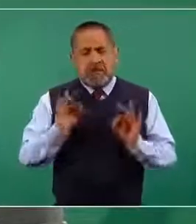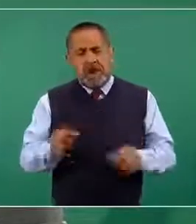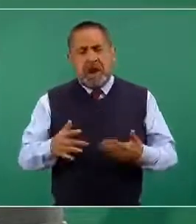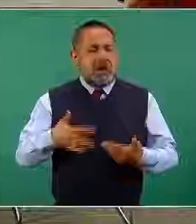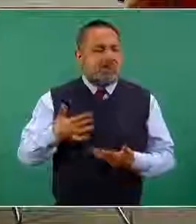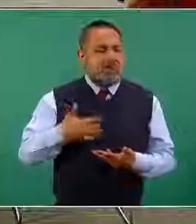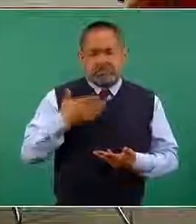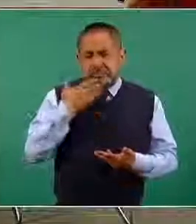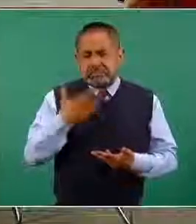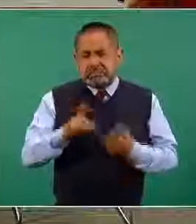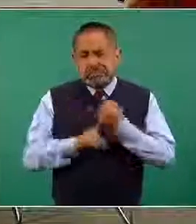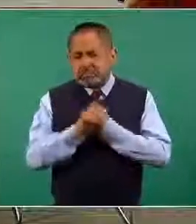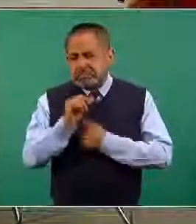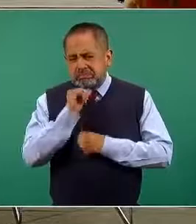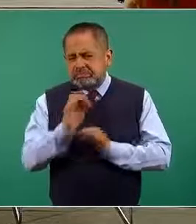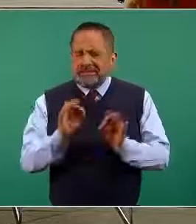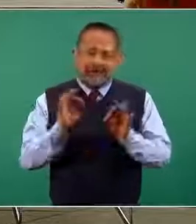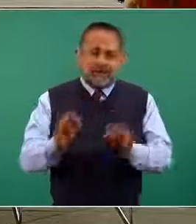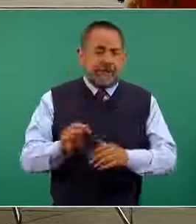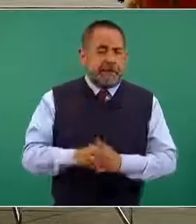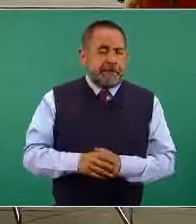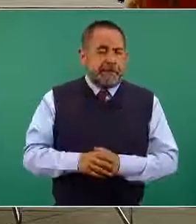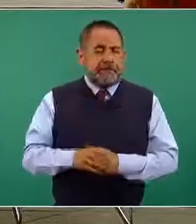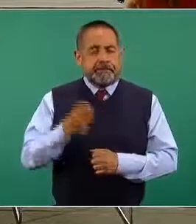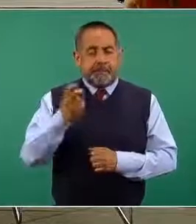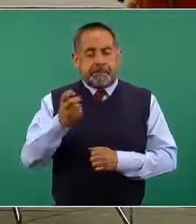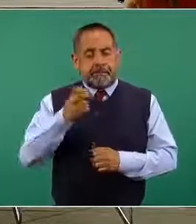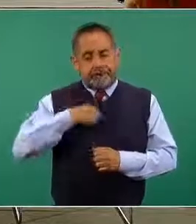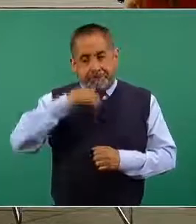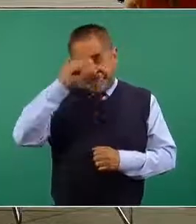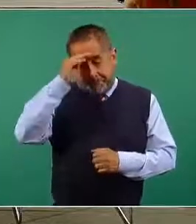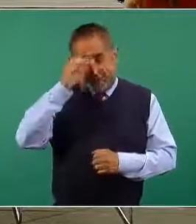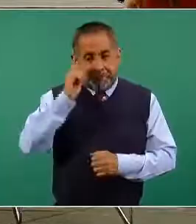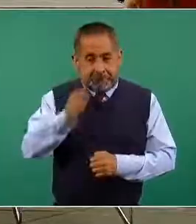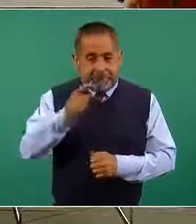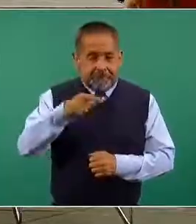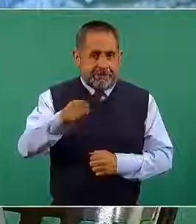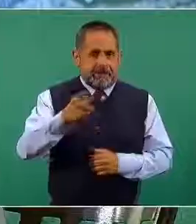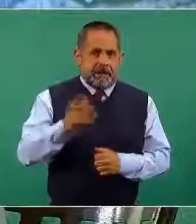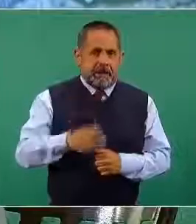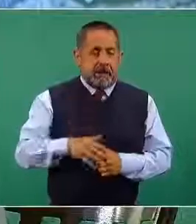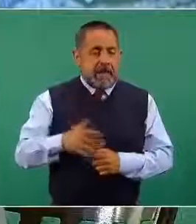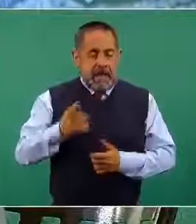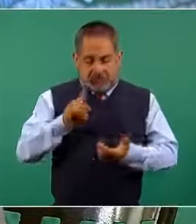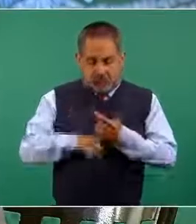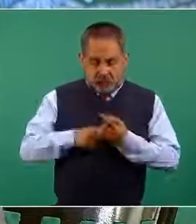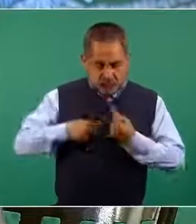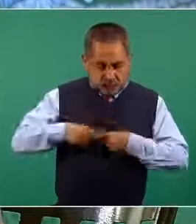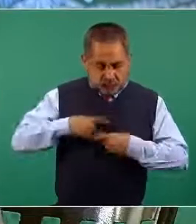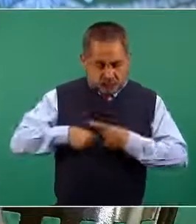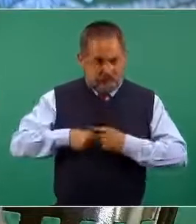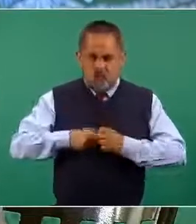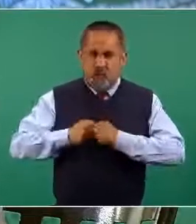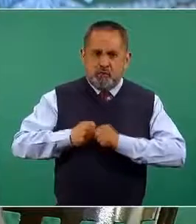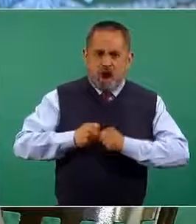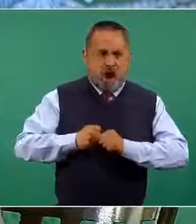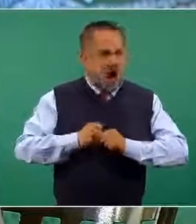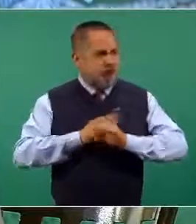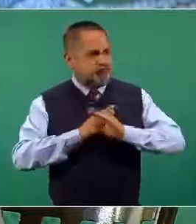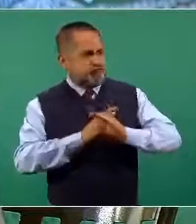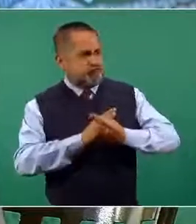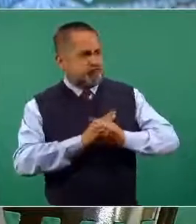problema, pero lo que sí va a tener es usted un sistema inmunológico con